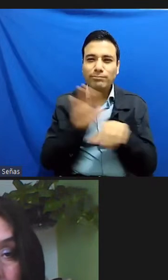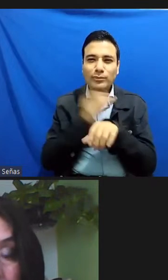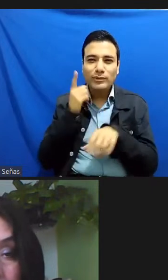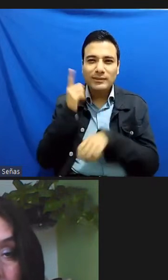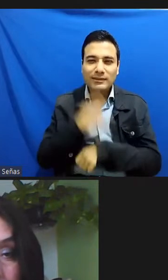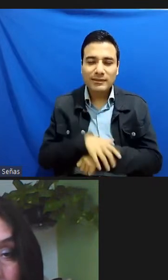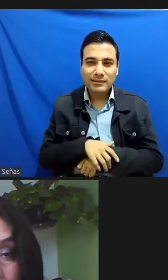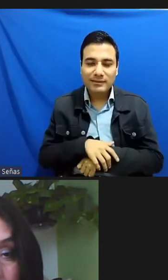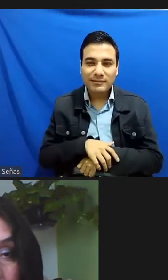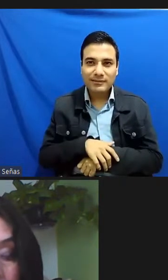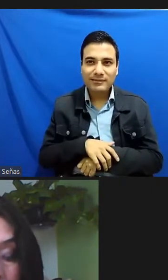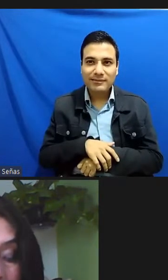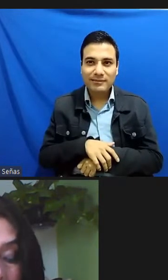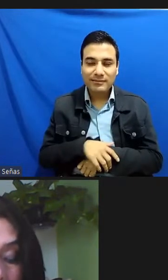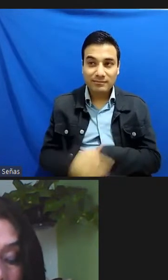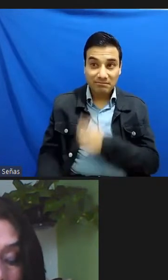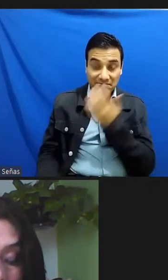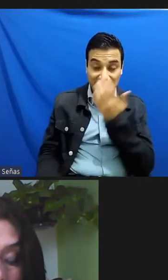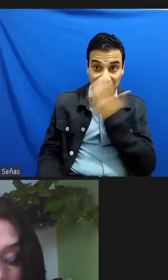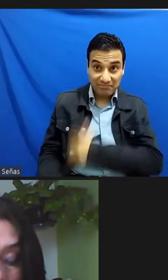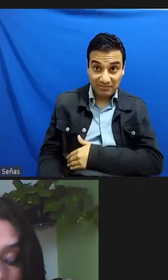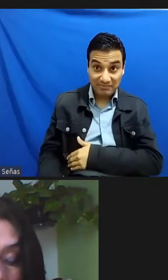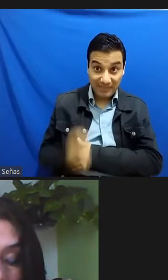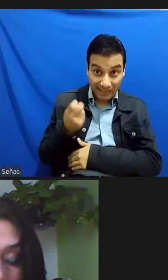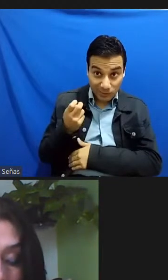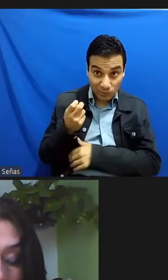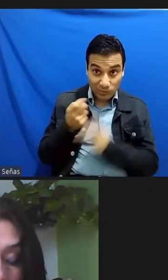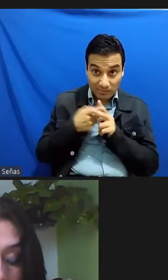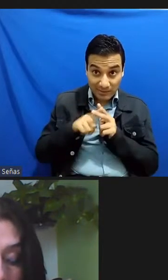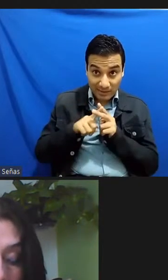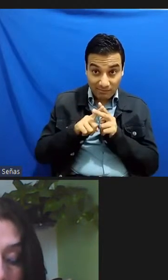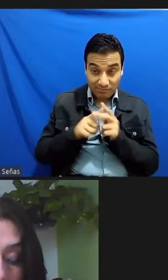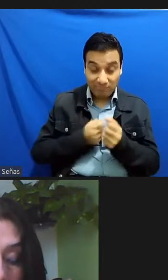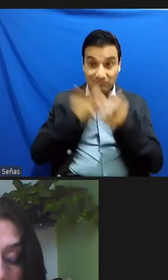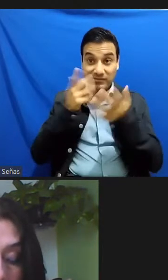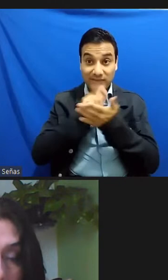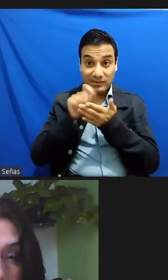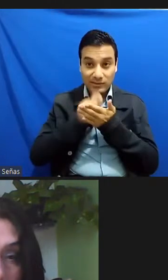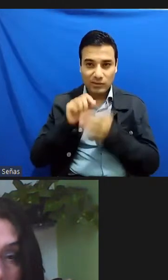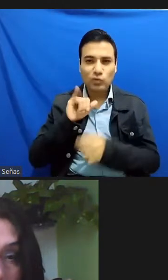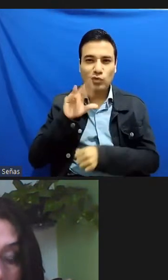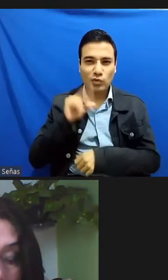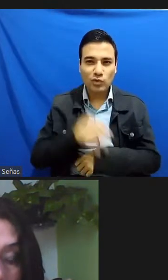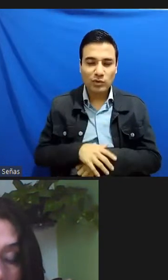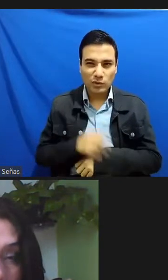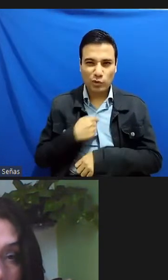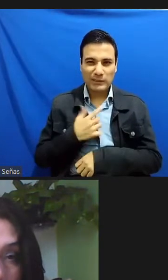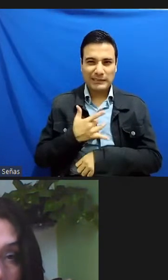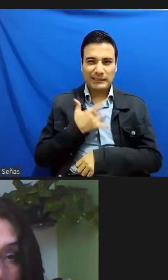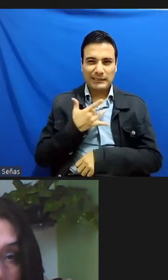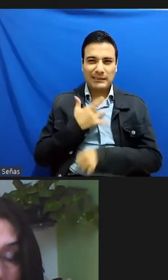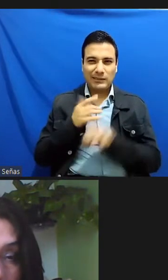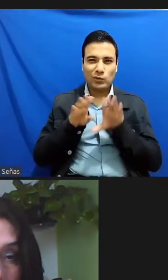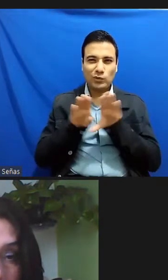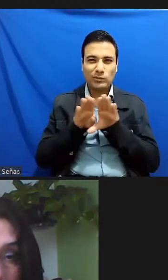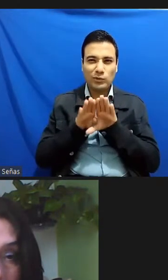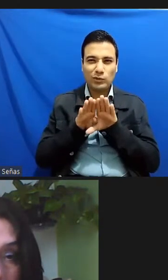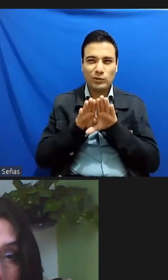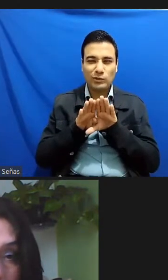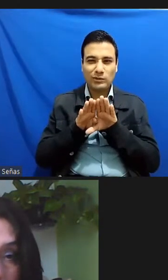ser de un brazo y tenga que ver con una estafa que precede mi nacimiento